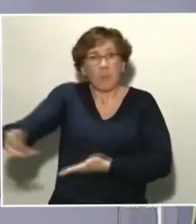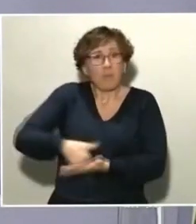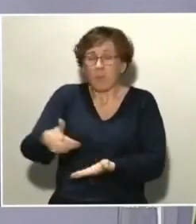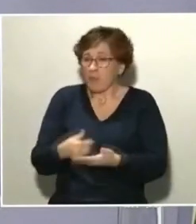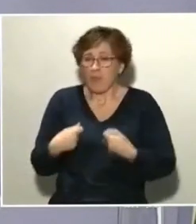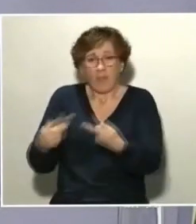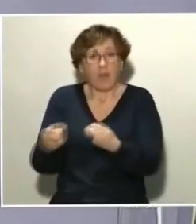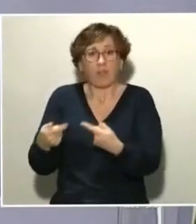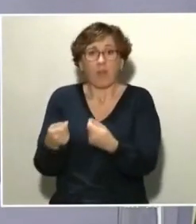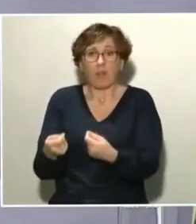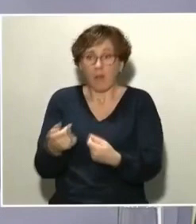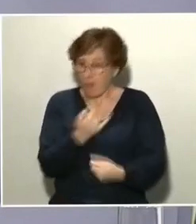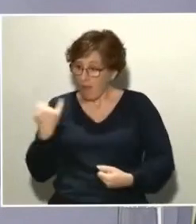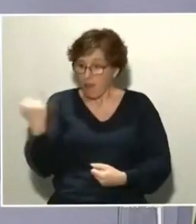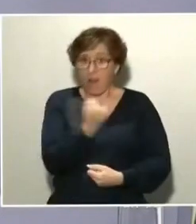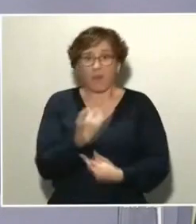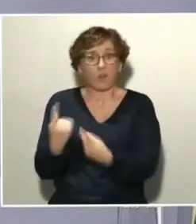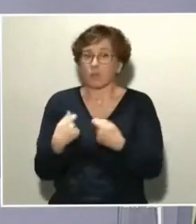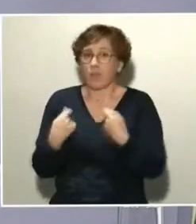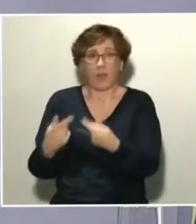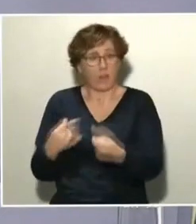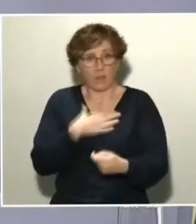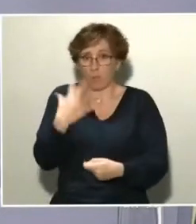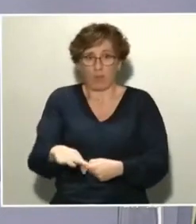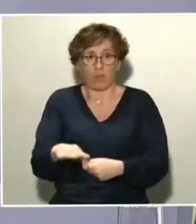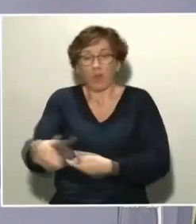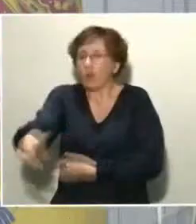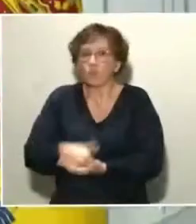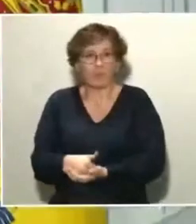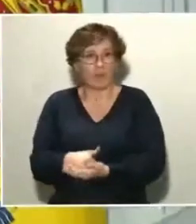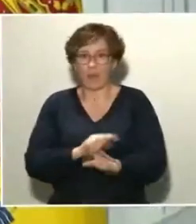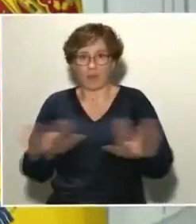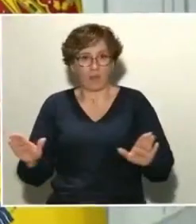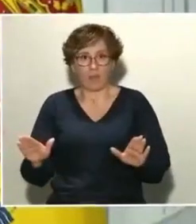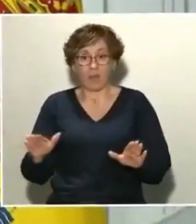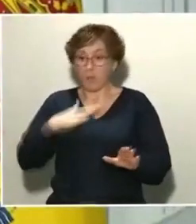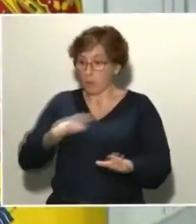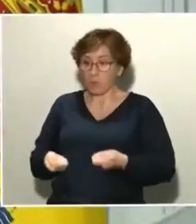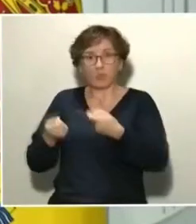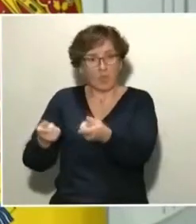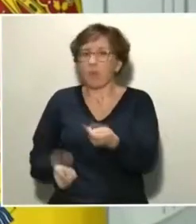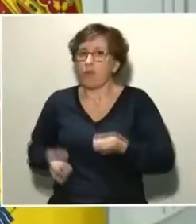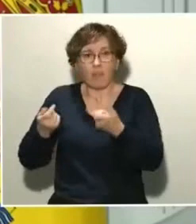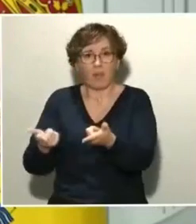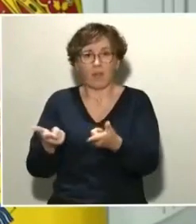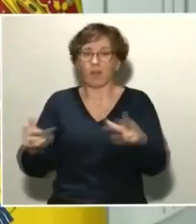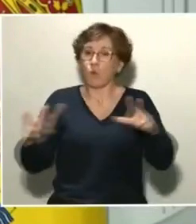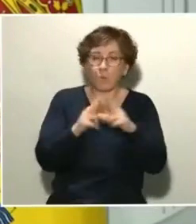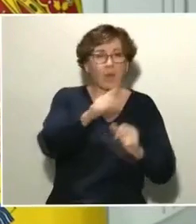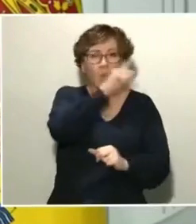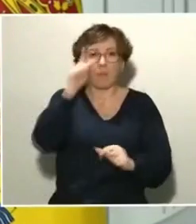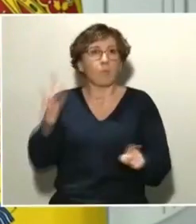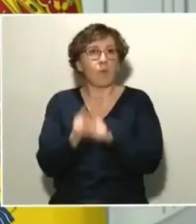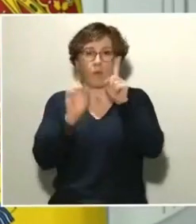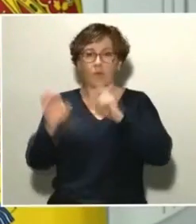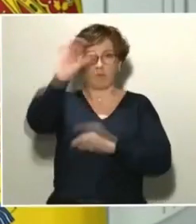alcance proporcionarle. Todo lo que nos pida, solicite y esté a nuestro alcance proporcionarle. La Comunidad de Madrid y cualquier comunidad autónoma. Nuestro trabajo es, en